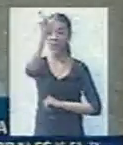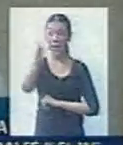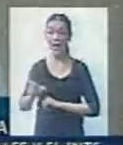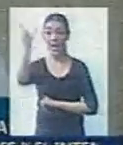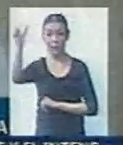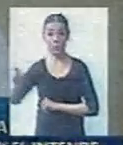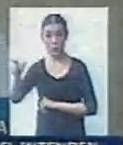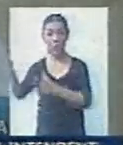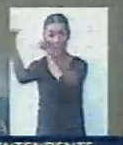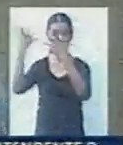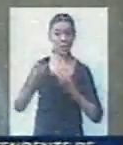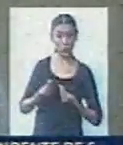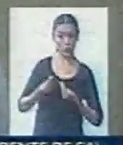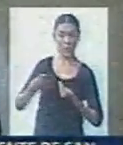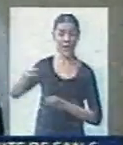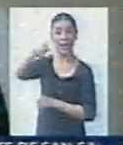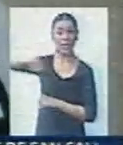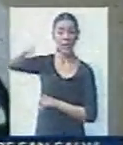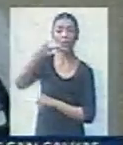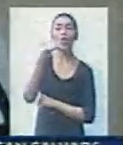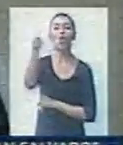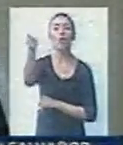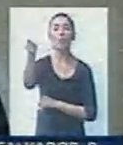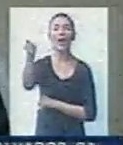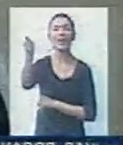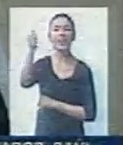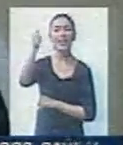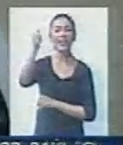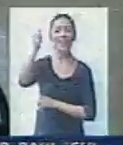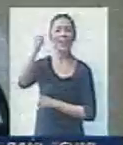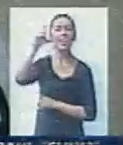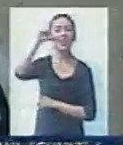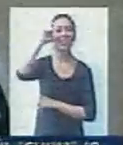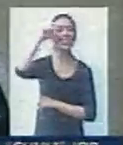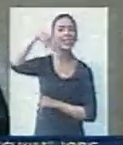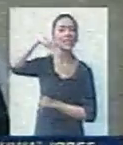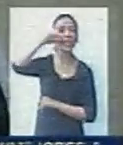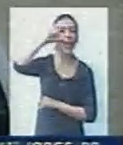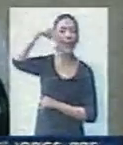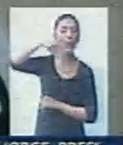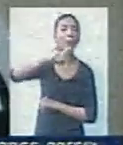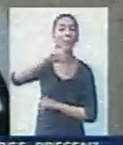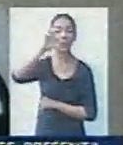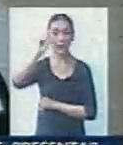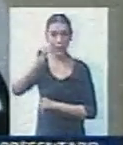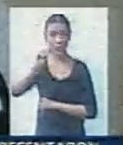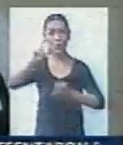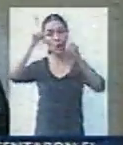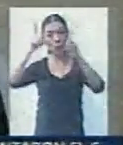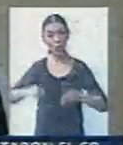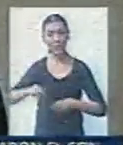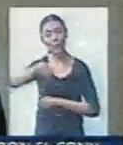otro sector que se está haciendo Corón Cuneta es todo lo que colinda con la plaza del barrio Nuevo Perico,